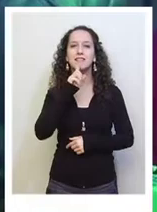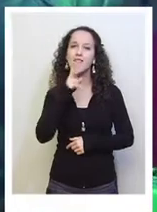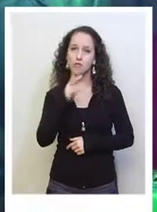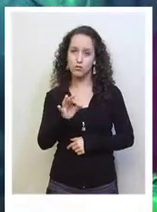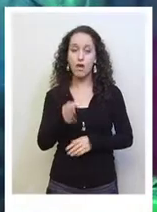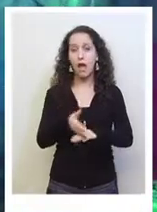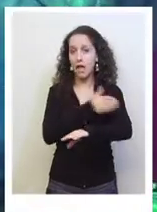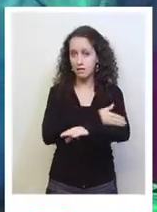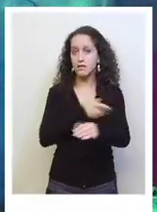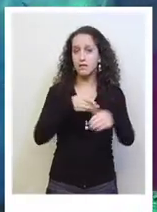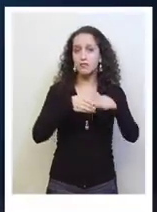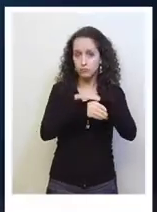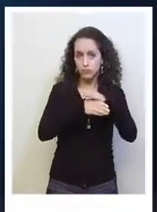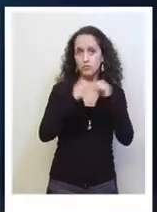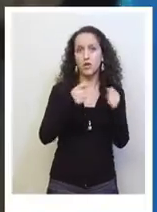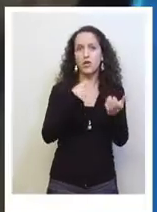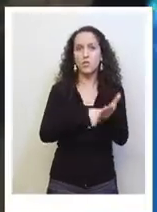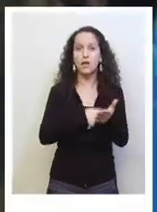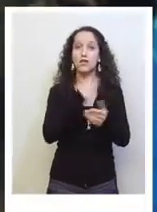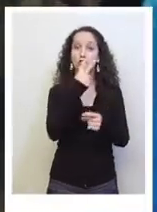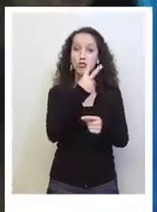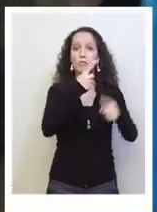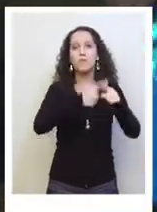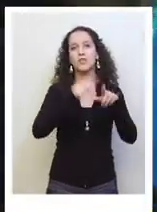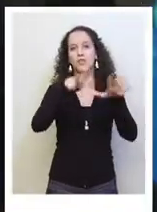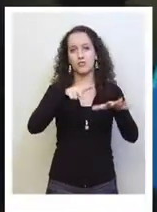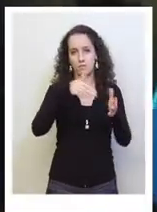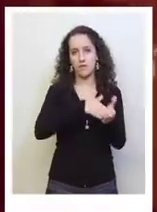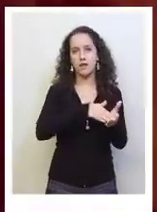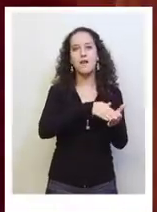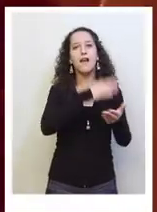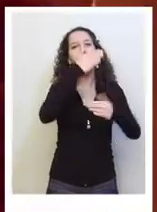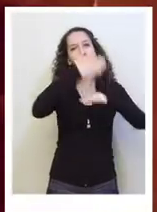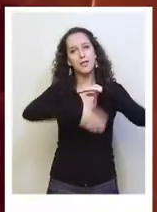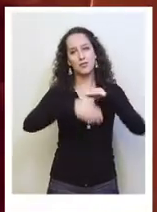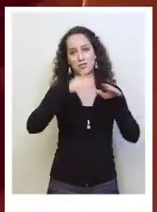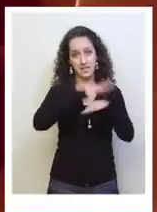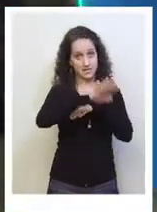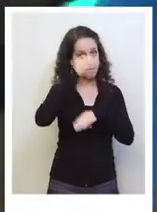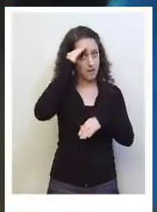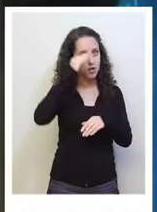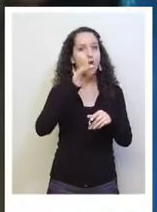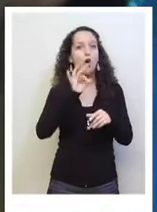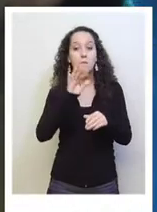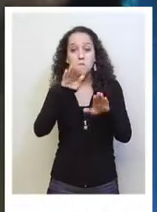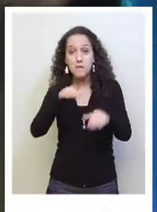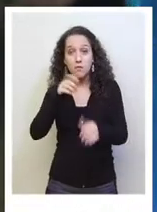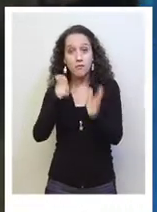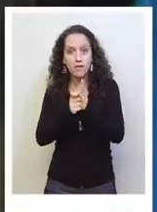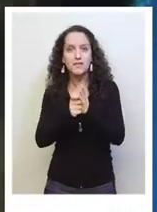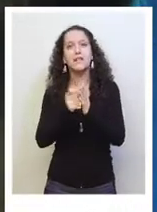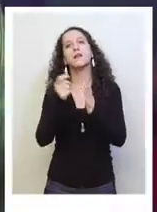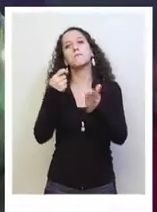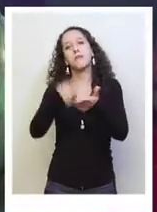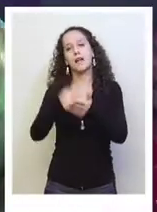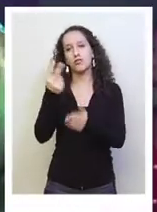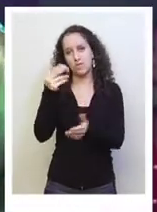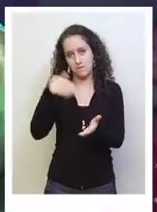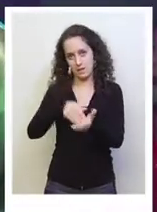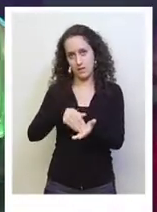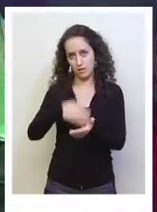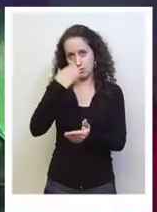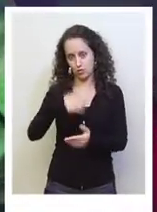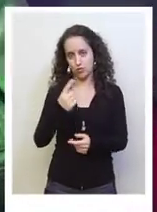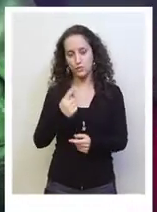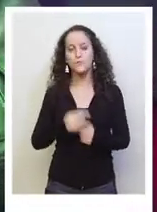20 horas en el Gran Salón de Suractivo. La preventa de las entradas estará a 2 por 18.000 hasta el 15 de